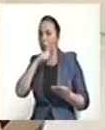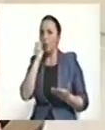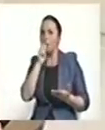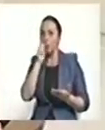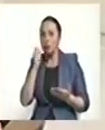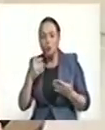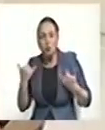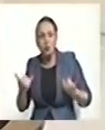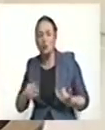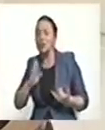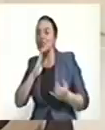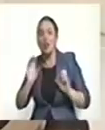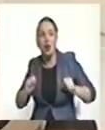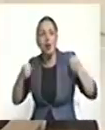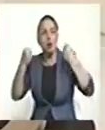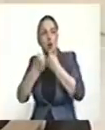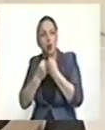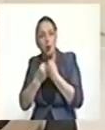de sus socios.